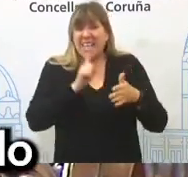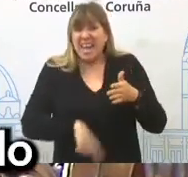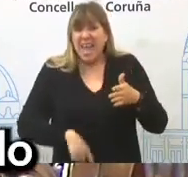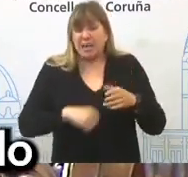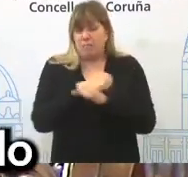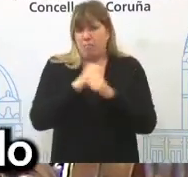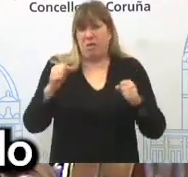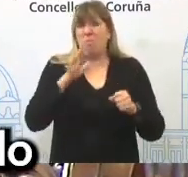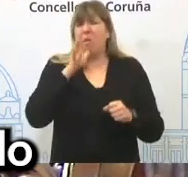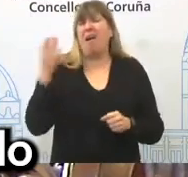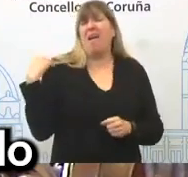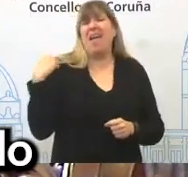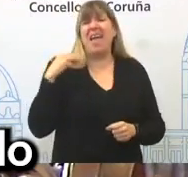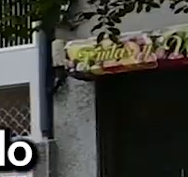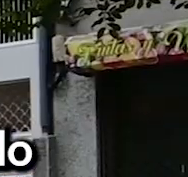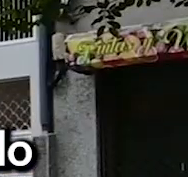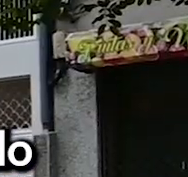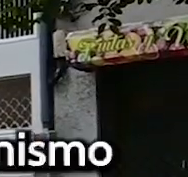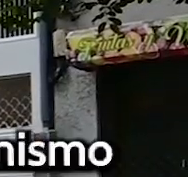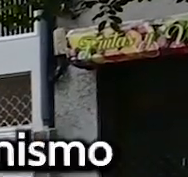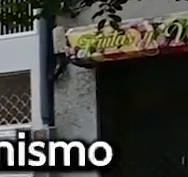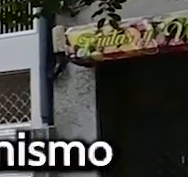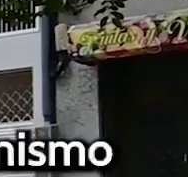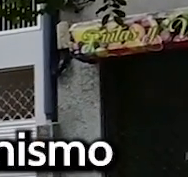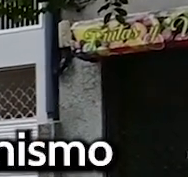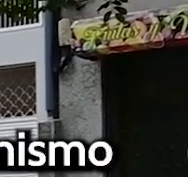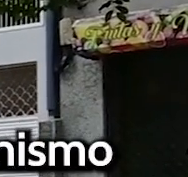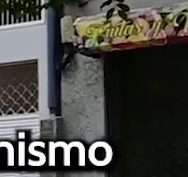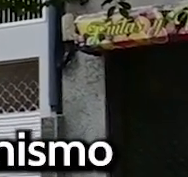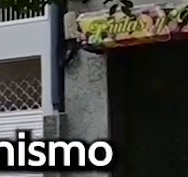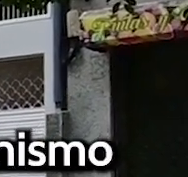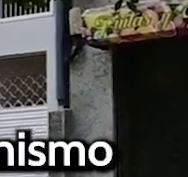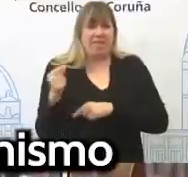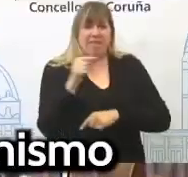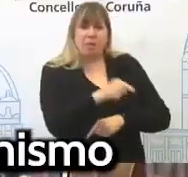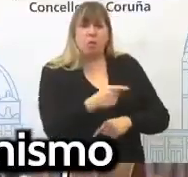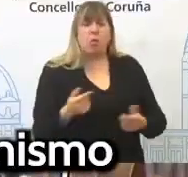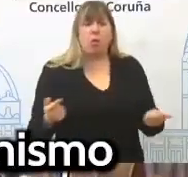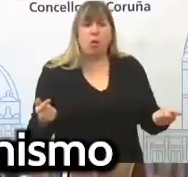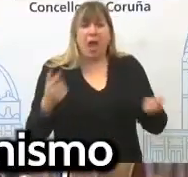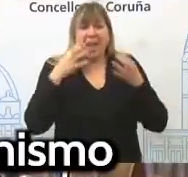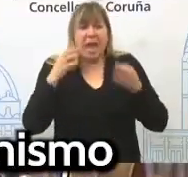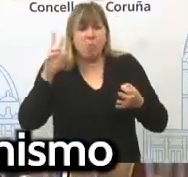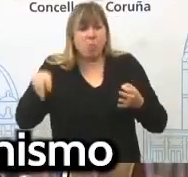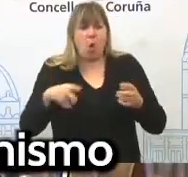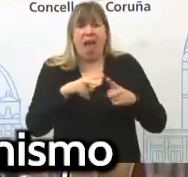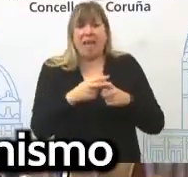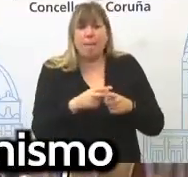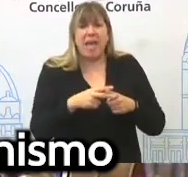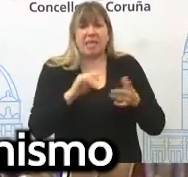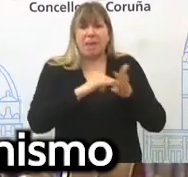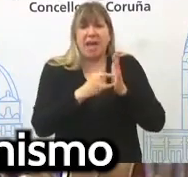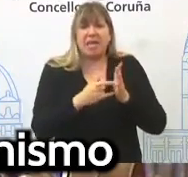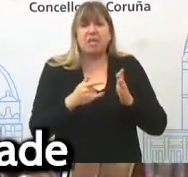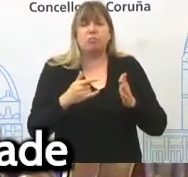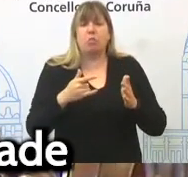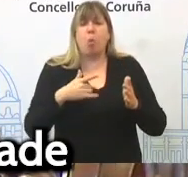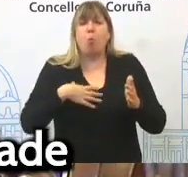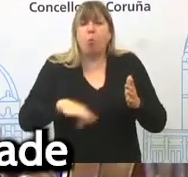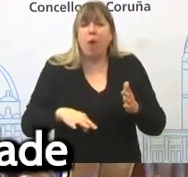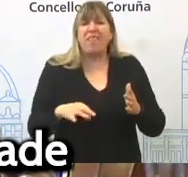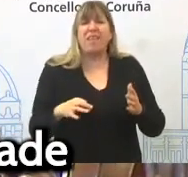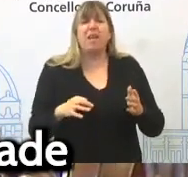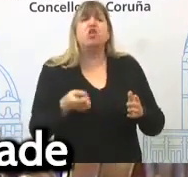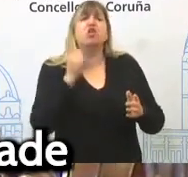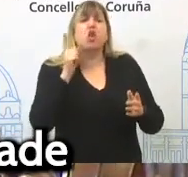en marcha no pasado mandato está estancada. Nos estamos convencidos que é un mecanismo que pode permitir ir moito máis alá que